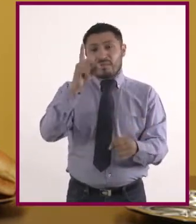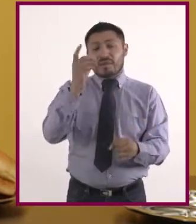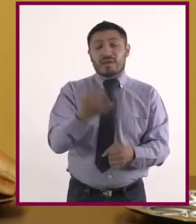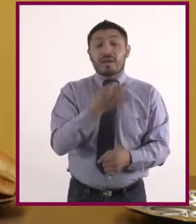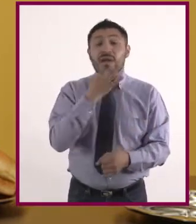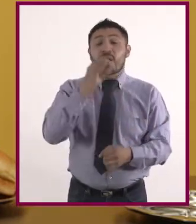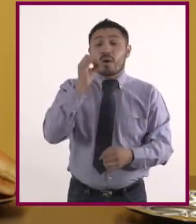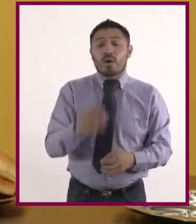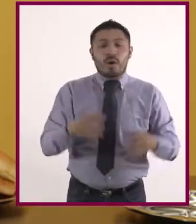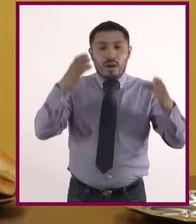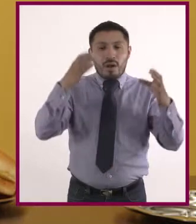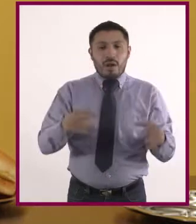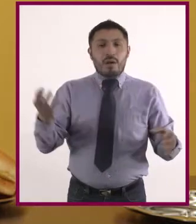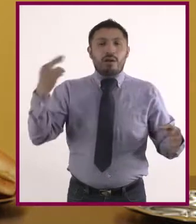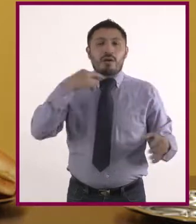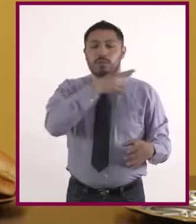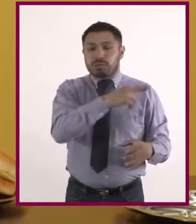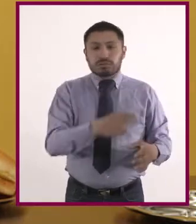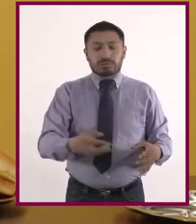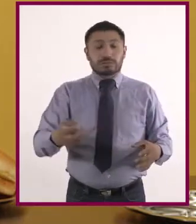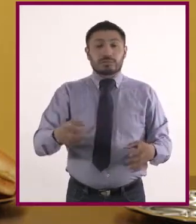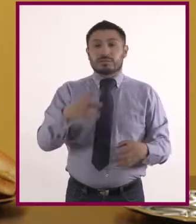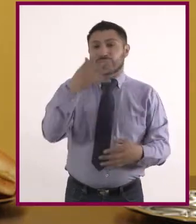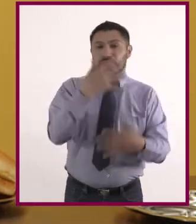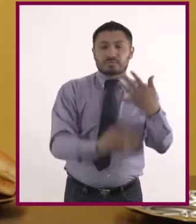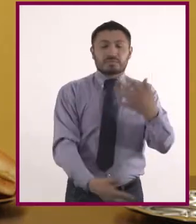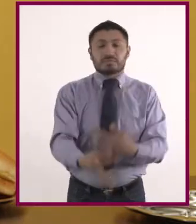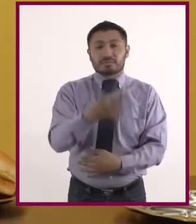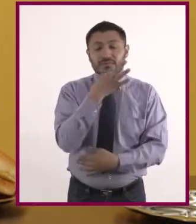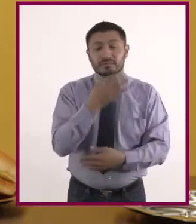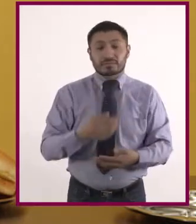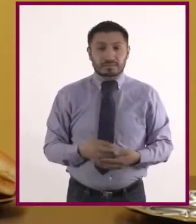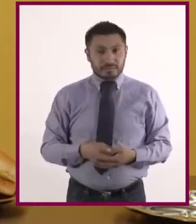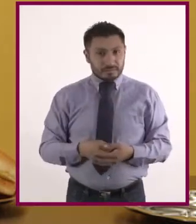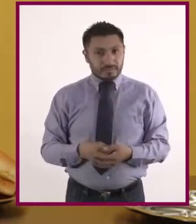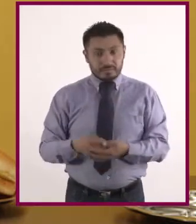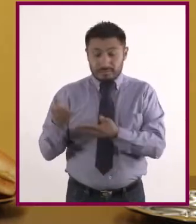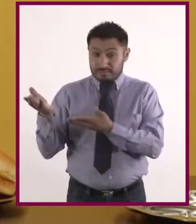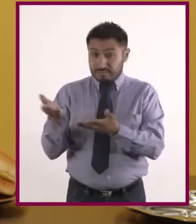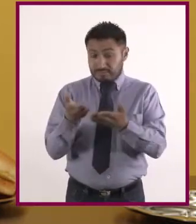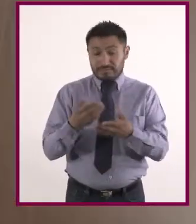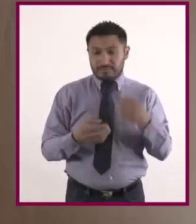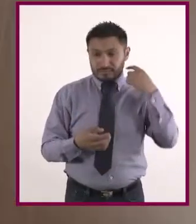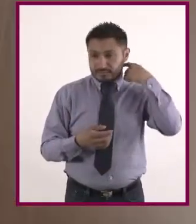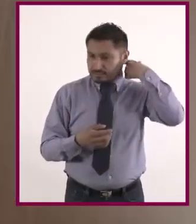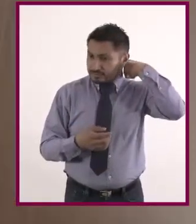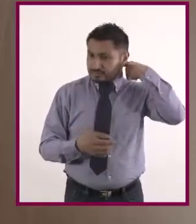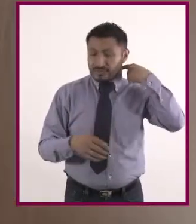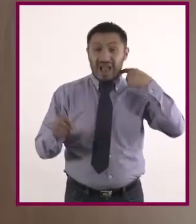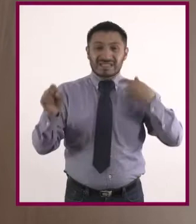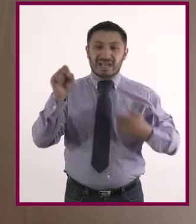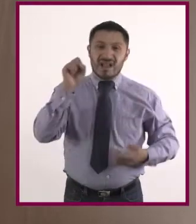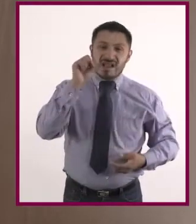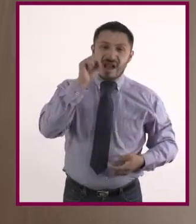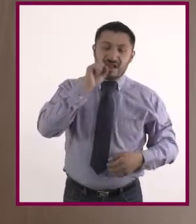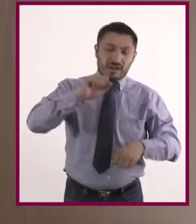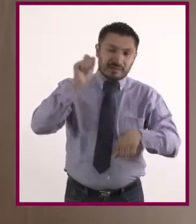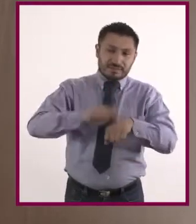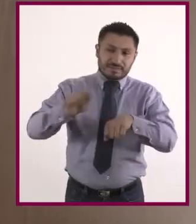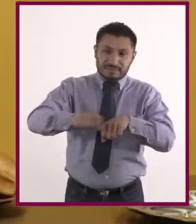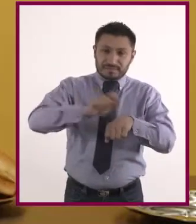o en olla express por unos 15 minutos. Aquí tenemos ya nuestra zanahoria rallada,